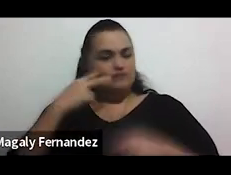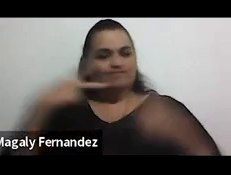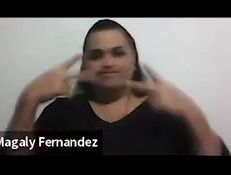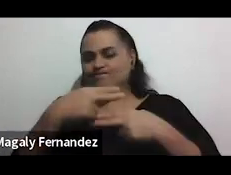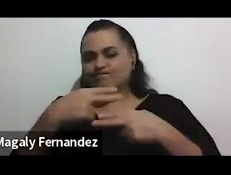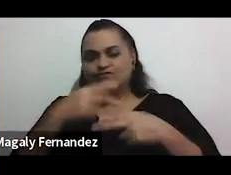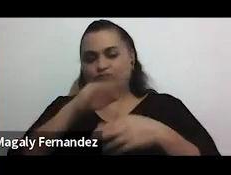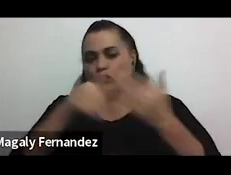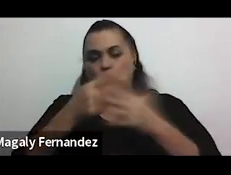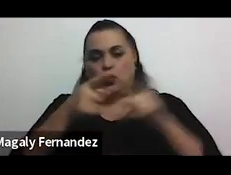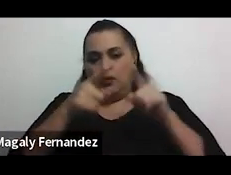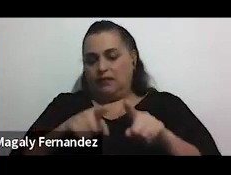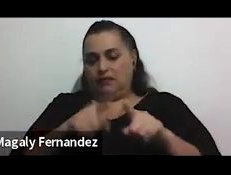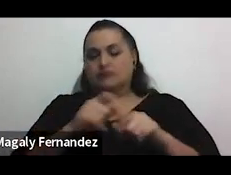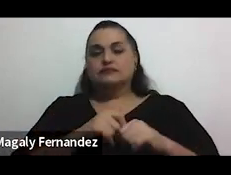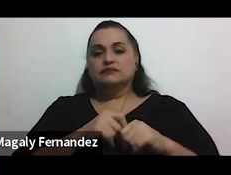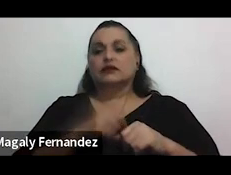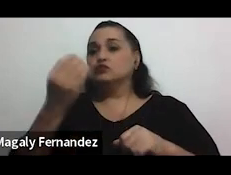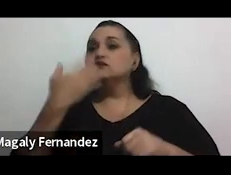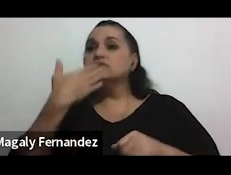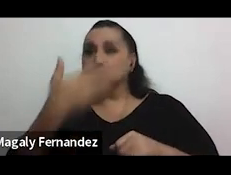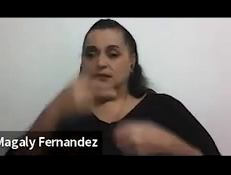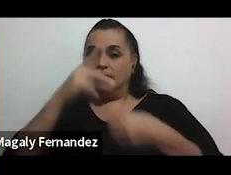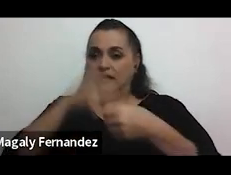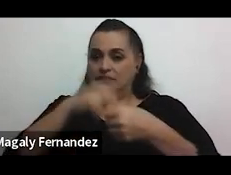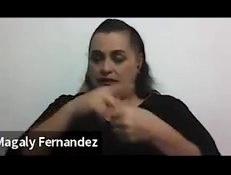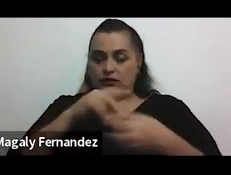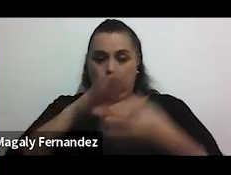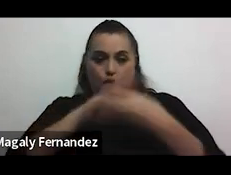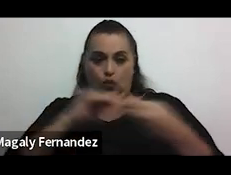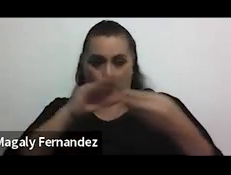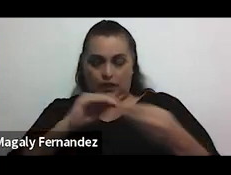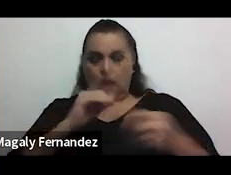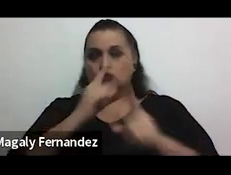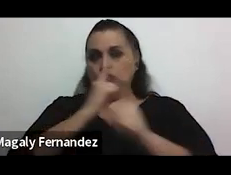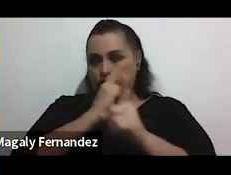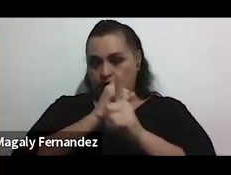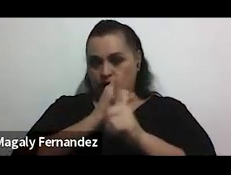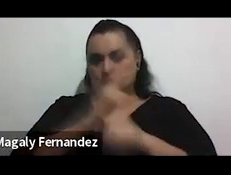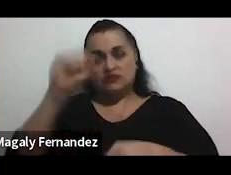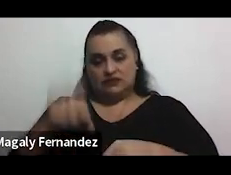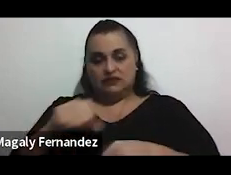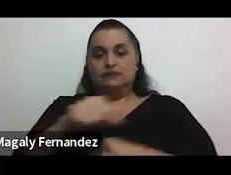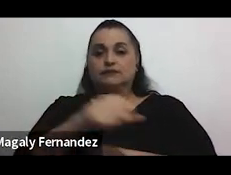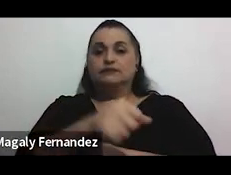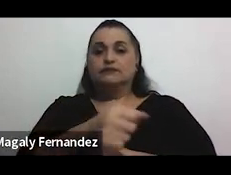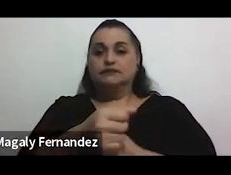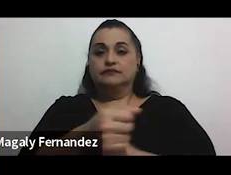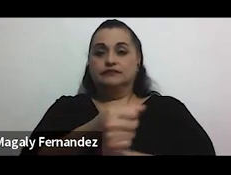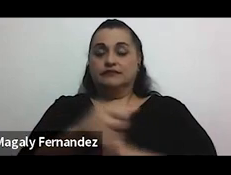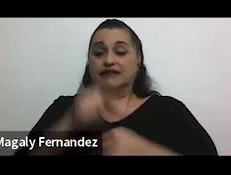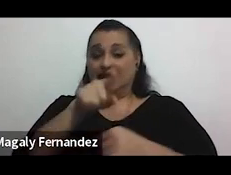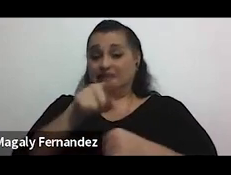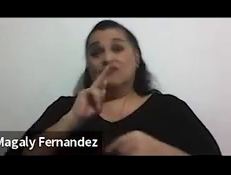Claro, muchas gracias por la participación y por los comentarios tan atinados. Les decía entonces que, bueno, sí, esta